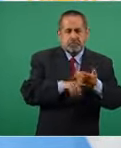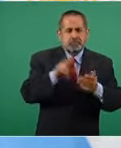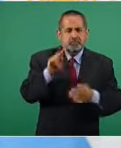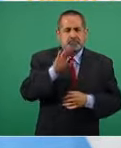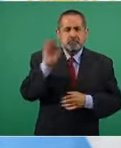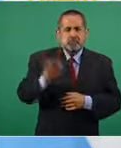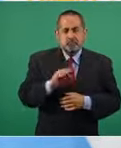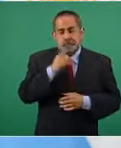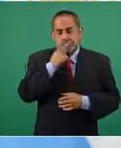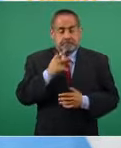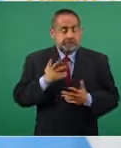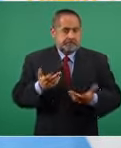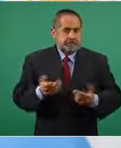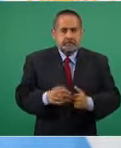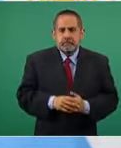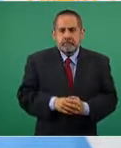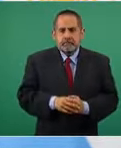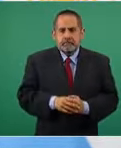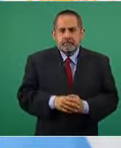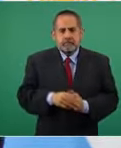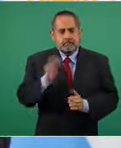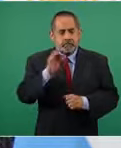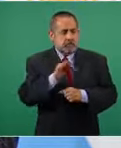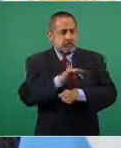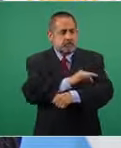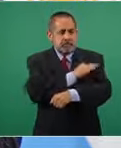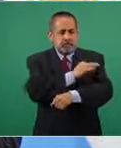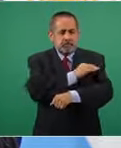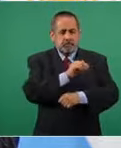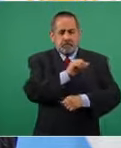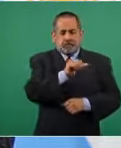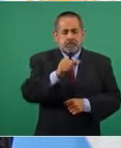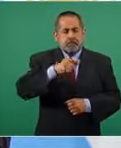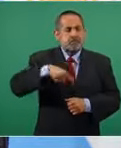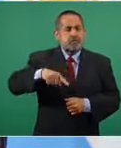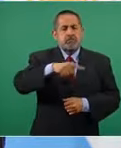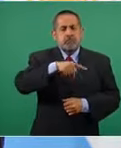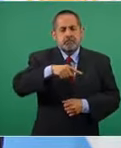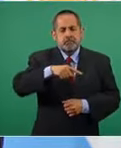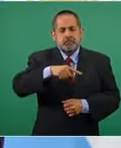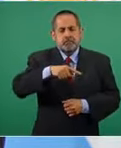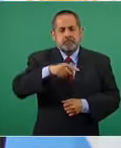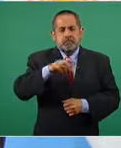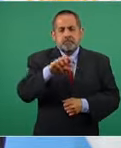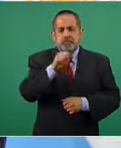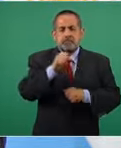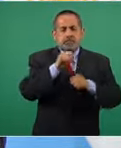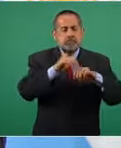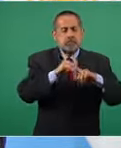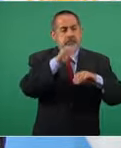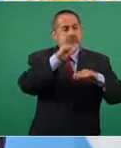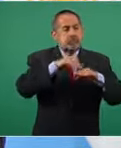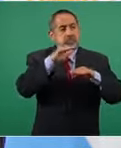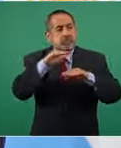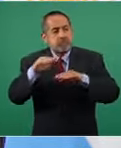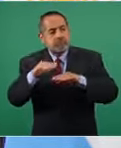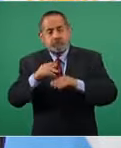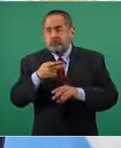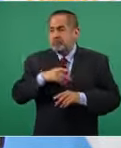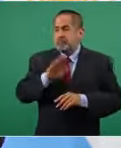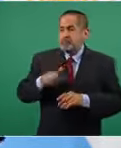un 80% si se vacuna de 60 hacia adelante